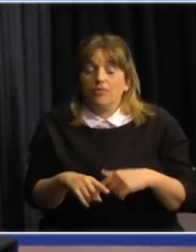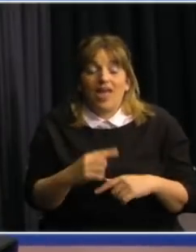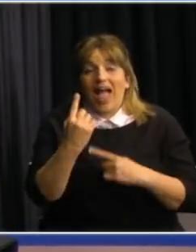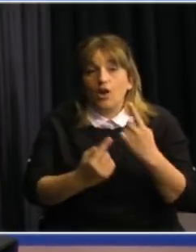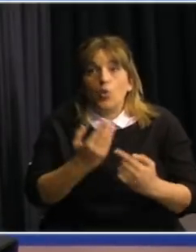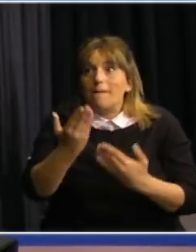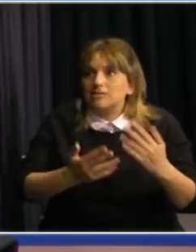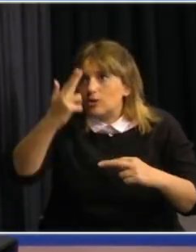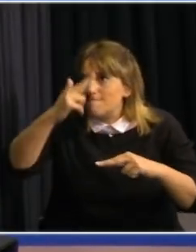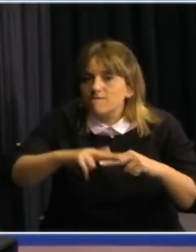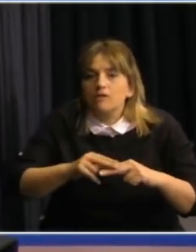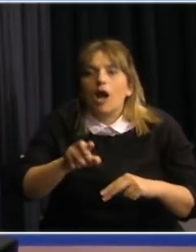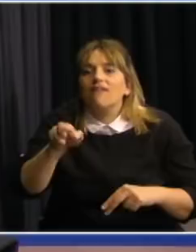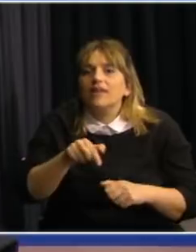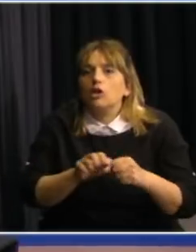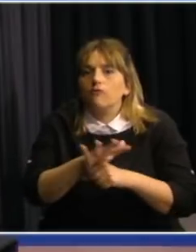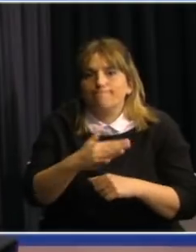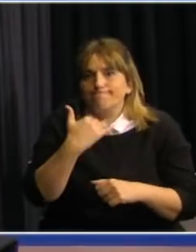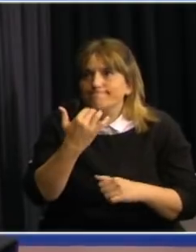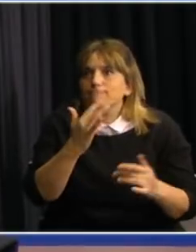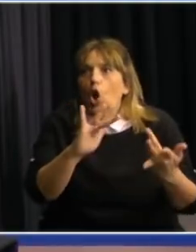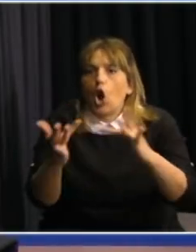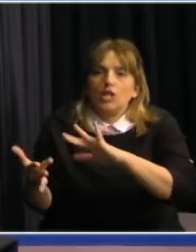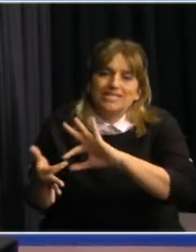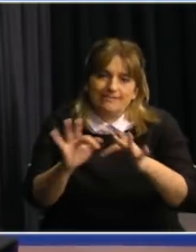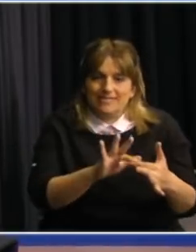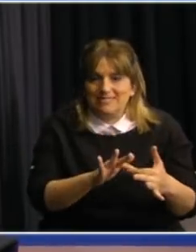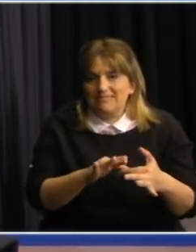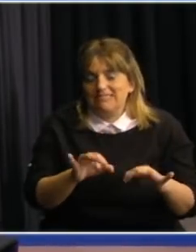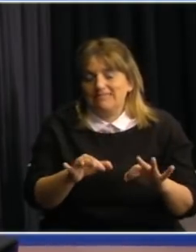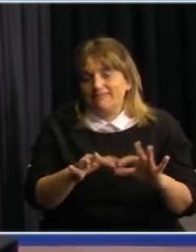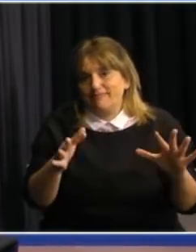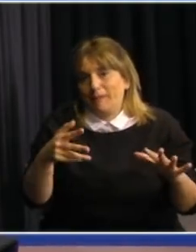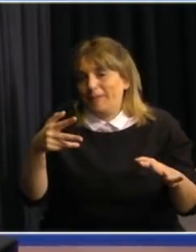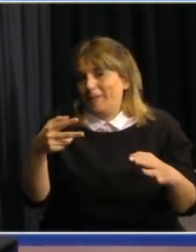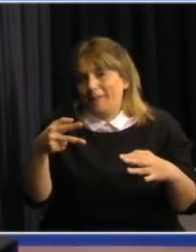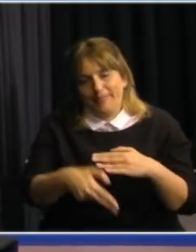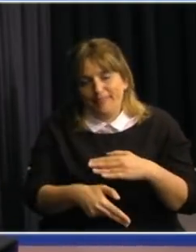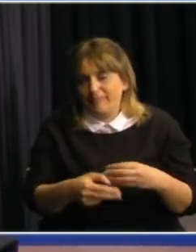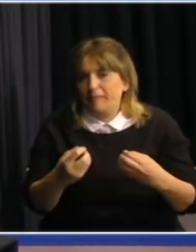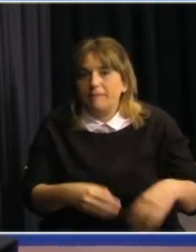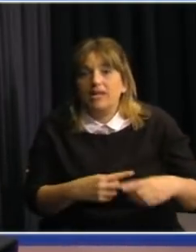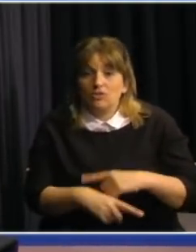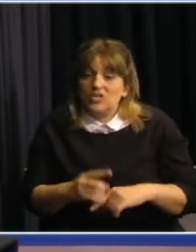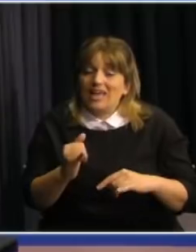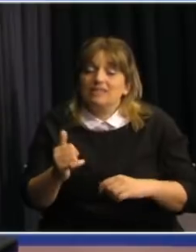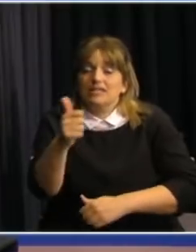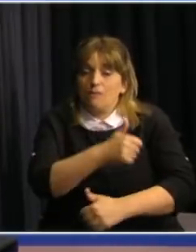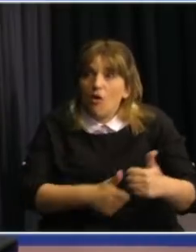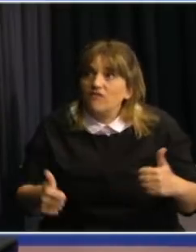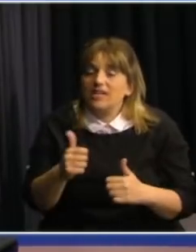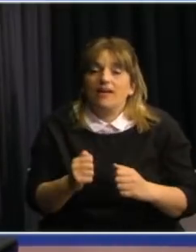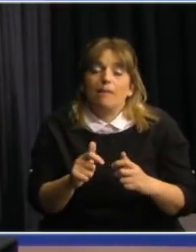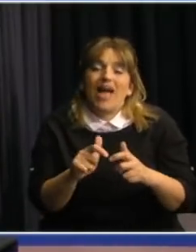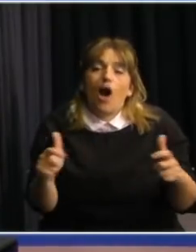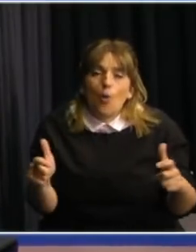epidemático. Acá ha habido un compromiso entre la velocidad de desconfinamiento y la movilidad, y el aumento